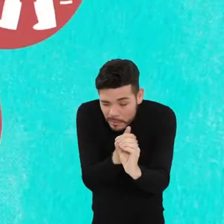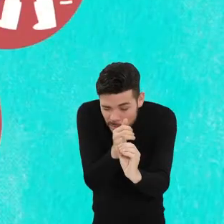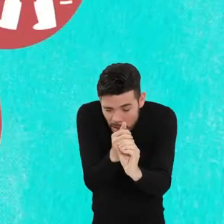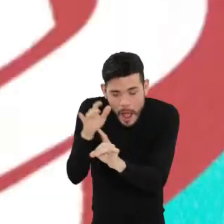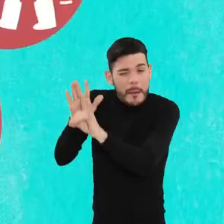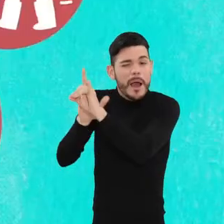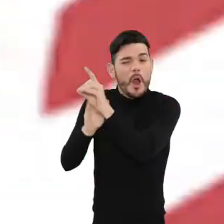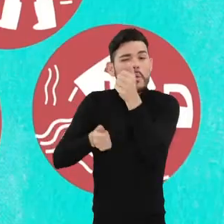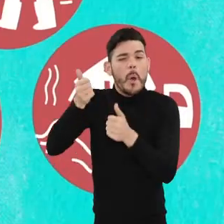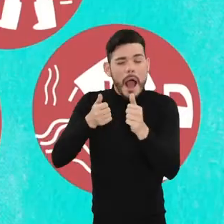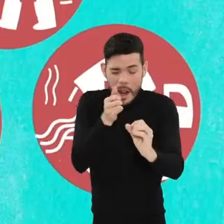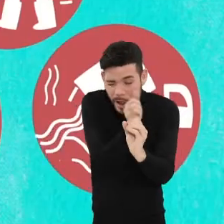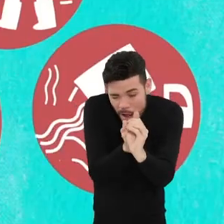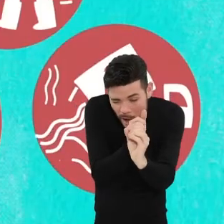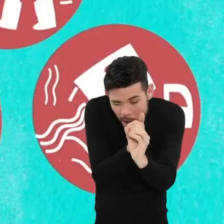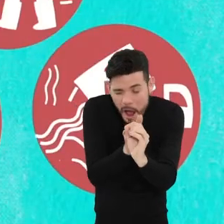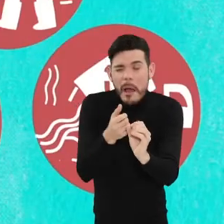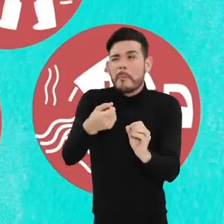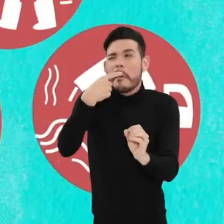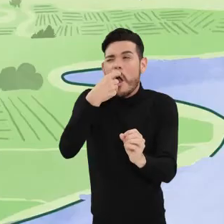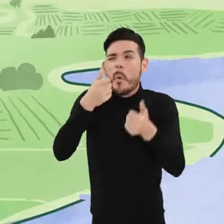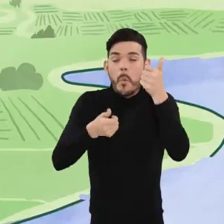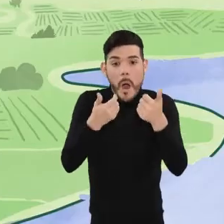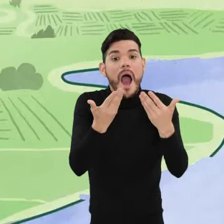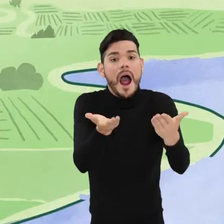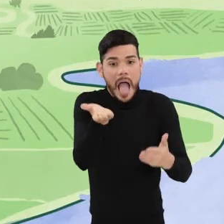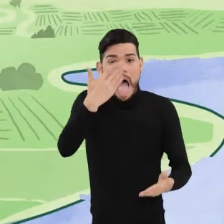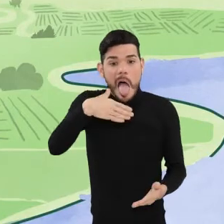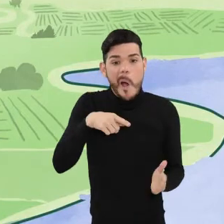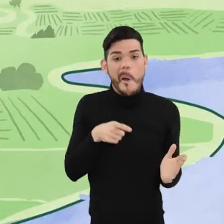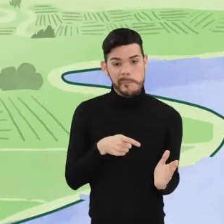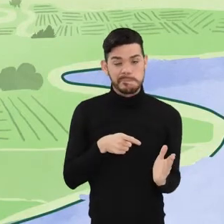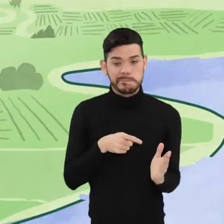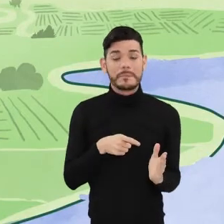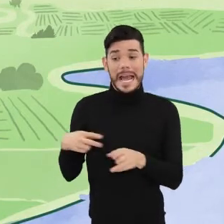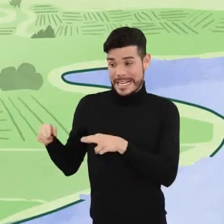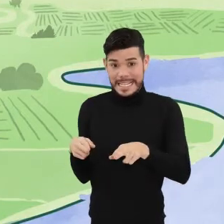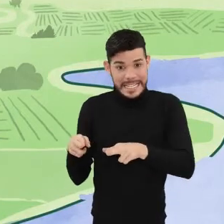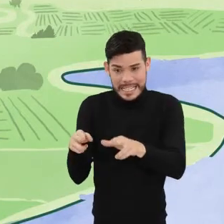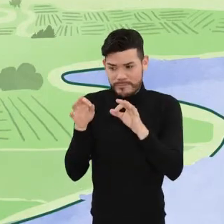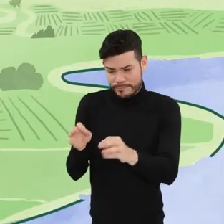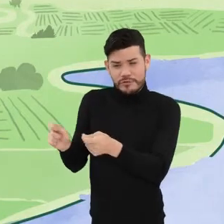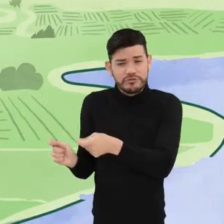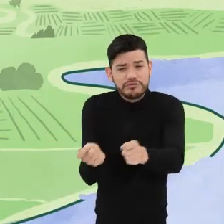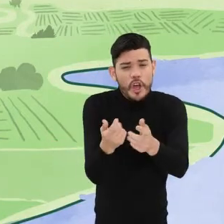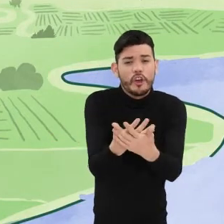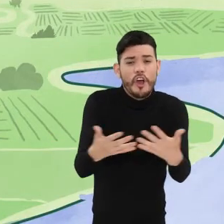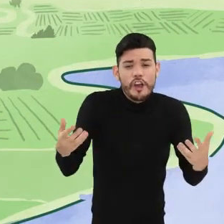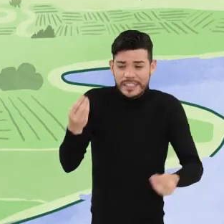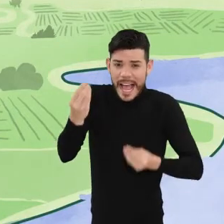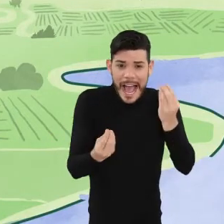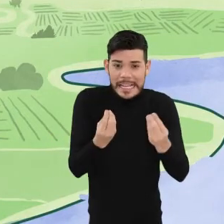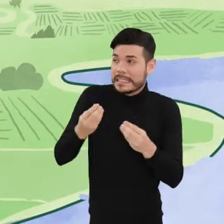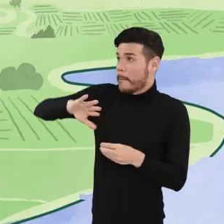cultivos y hasta qué medicamentos consumen. Los ríos y el agua que los alimenta son cintas transportadoras que